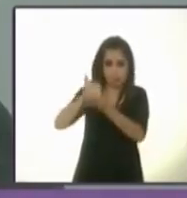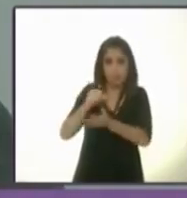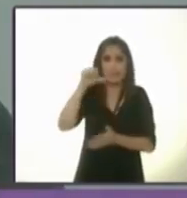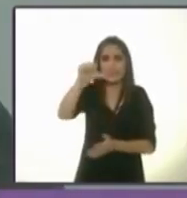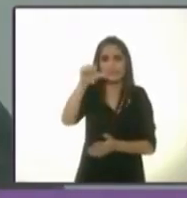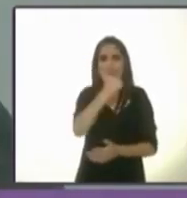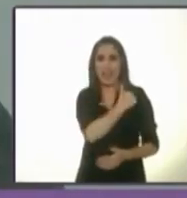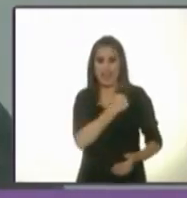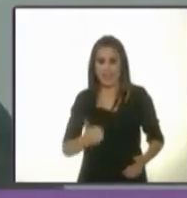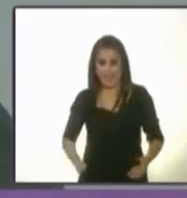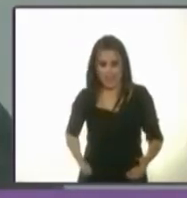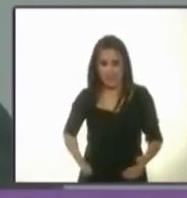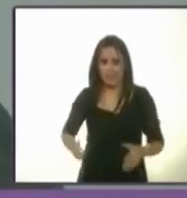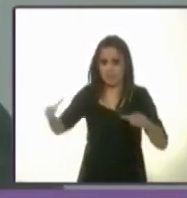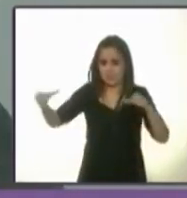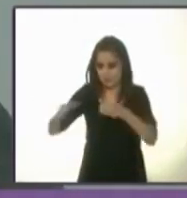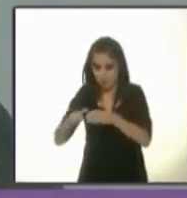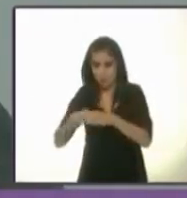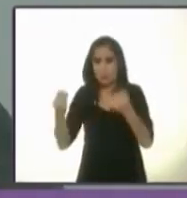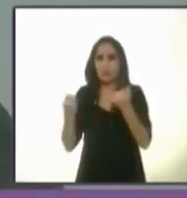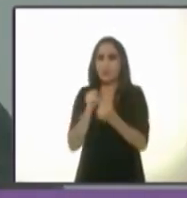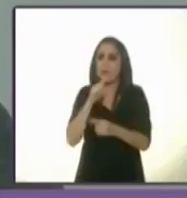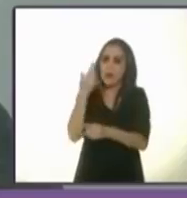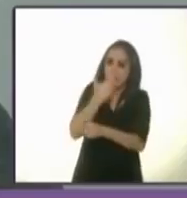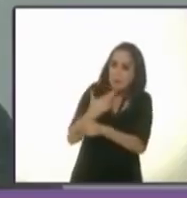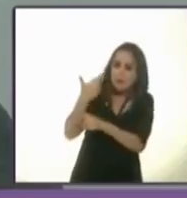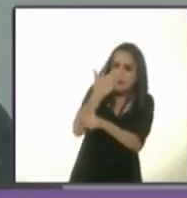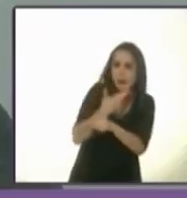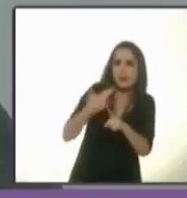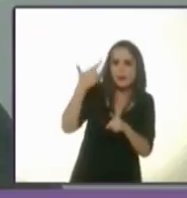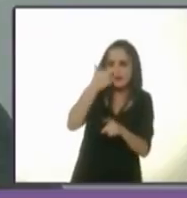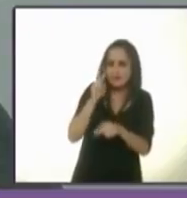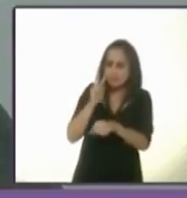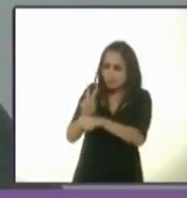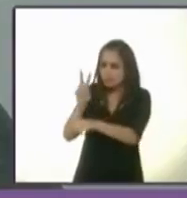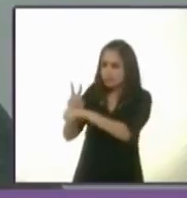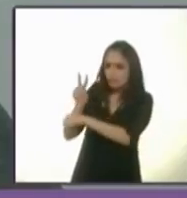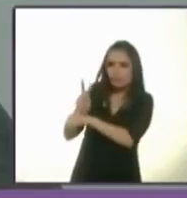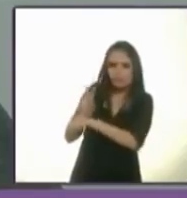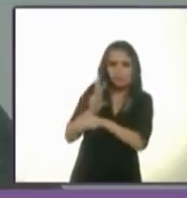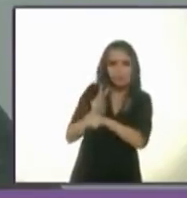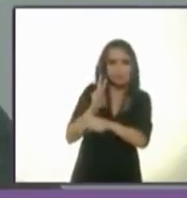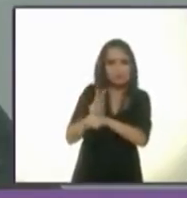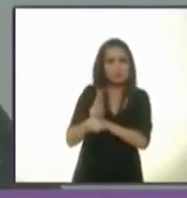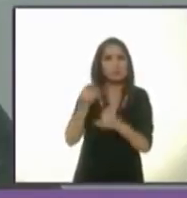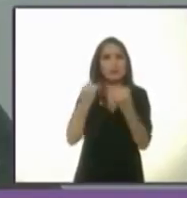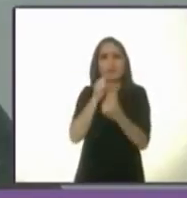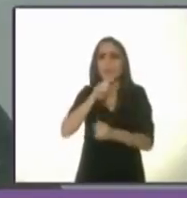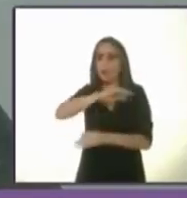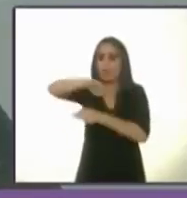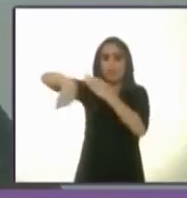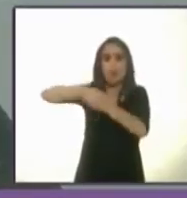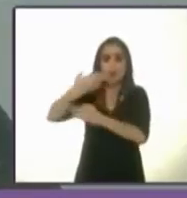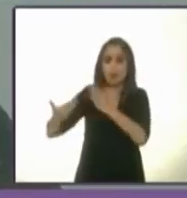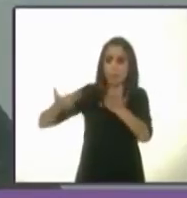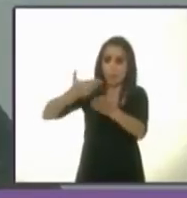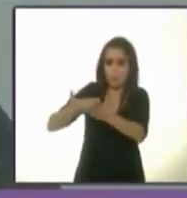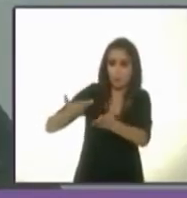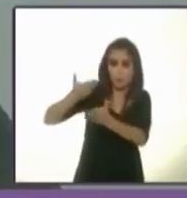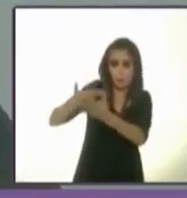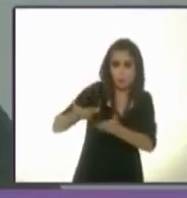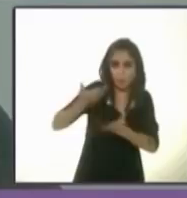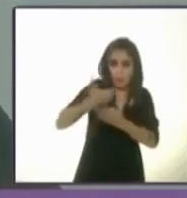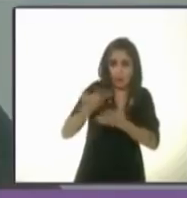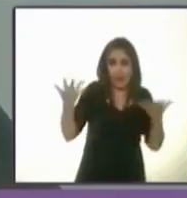alcaldes y como primera tarea, revisar, validar y en su caso, incorporar todas las propuestas realizadas